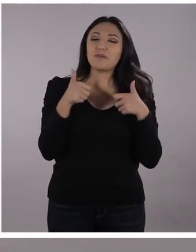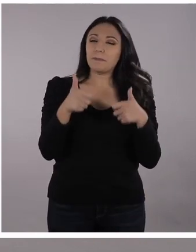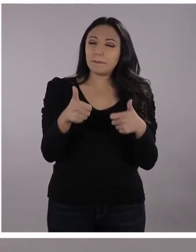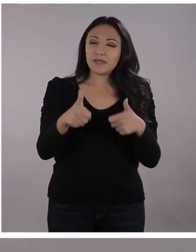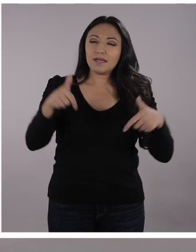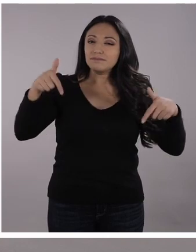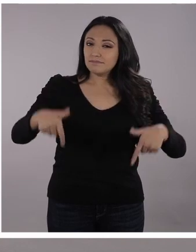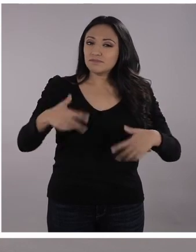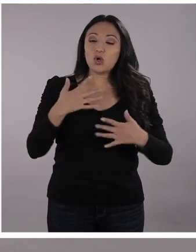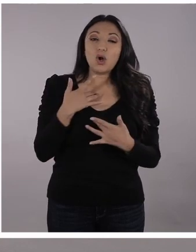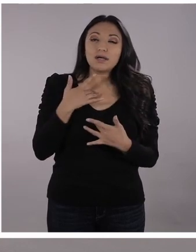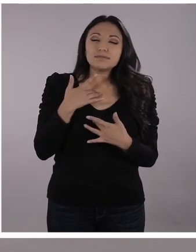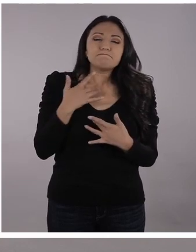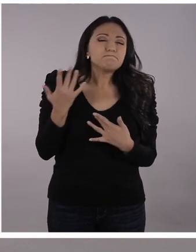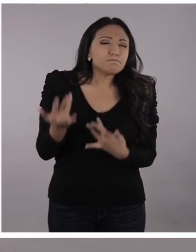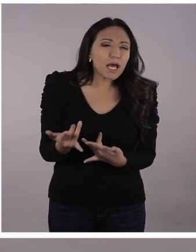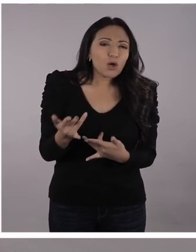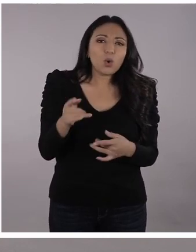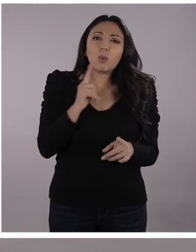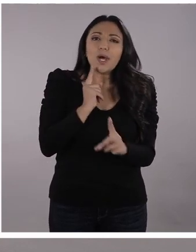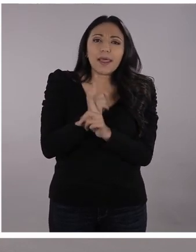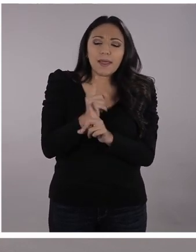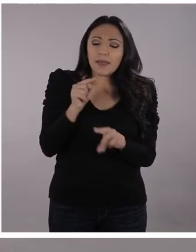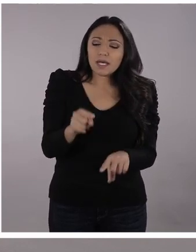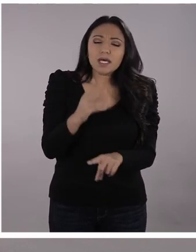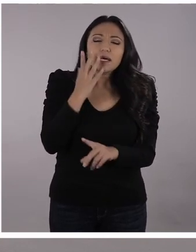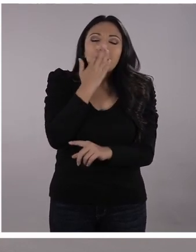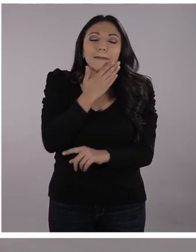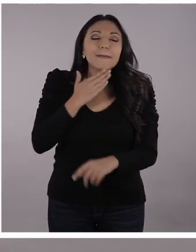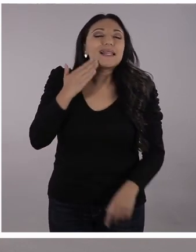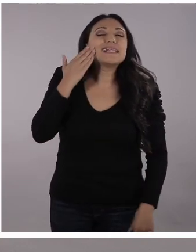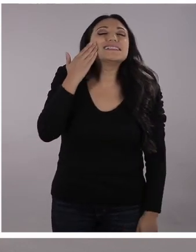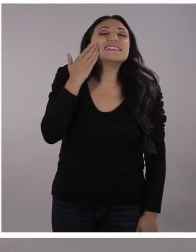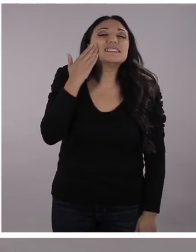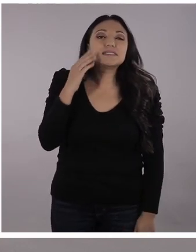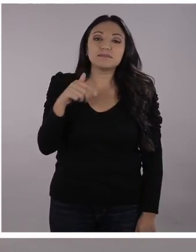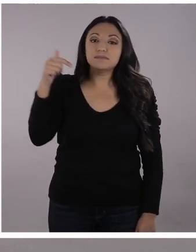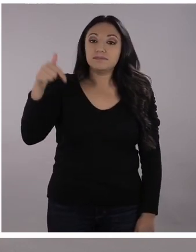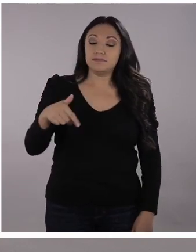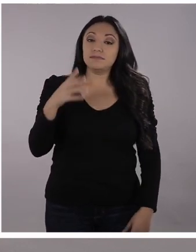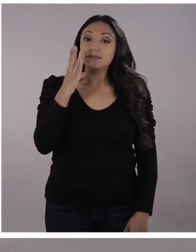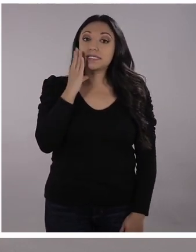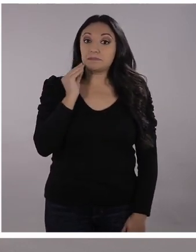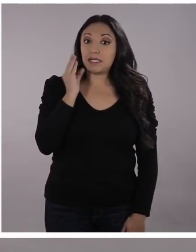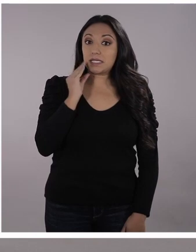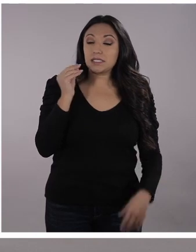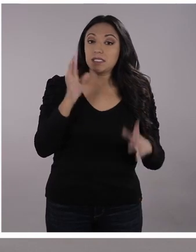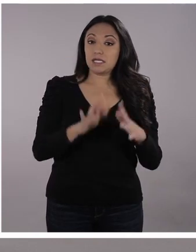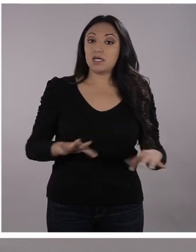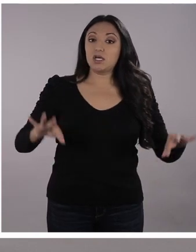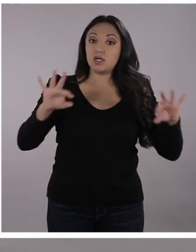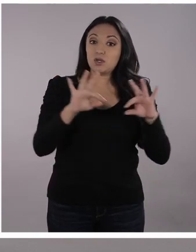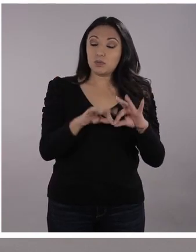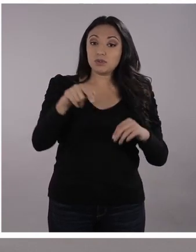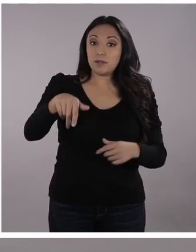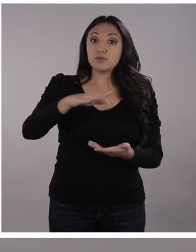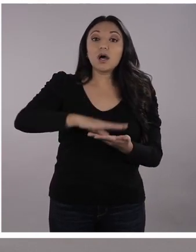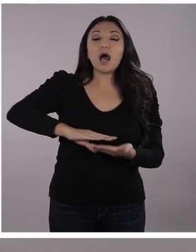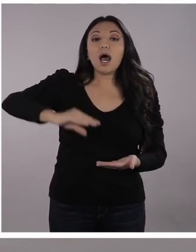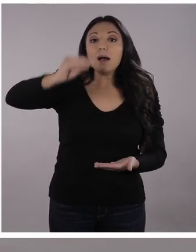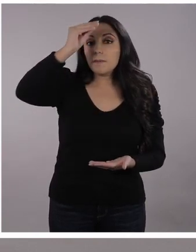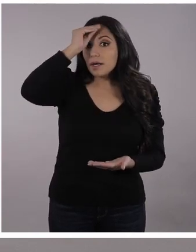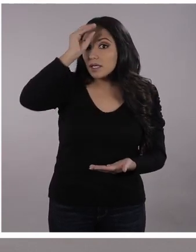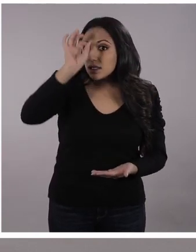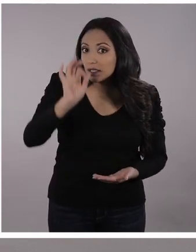contentos como nosotros porque tenemos una experiencia que es vital y es que estamos aprendiendo.